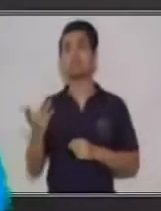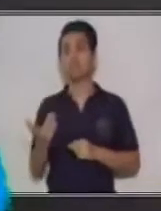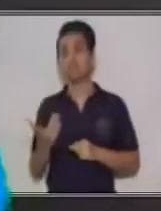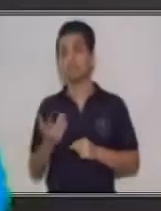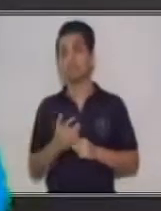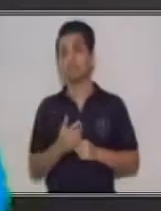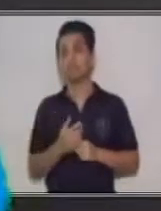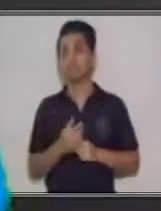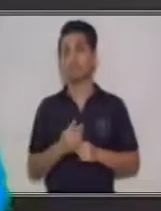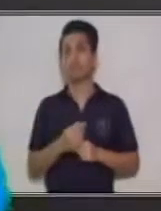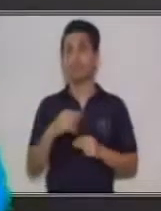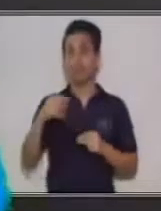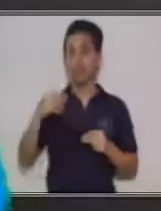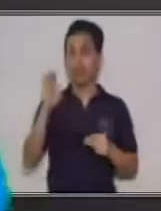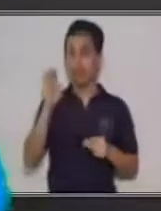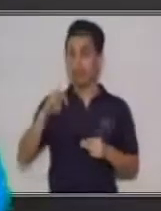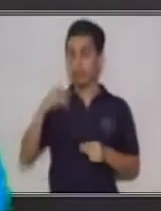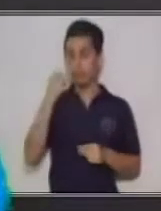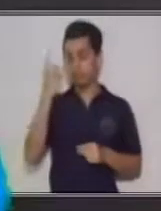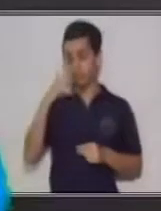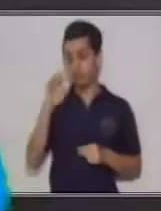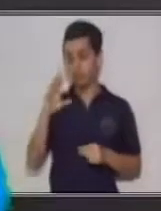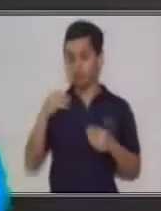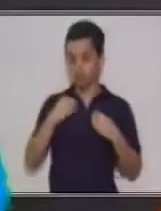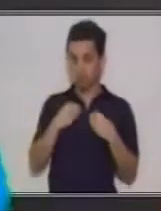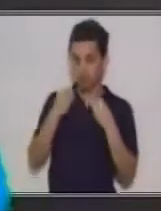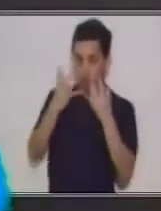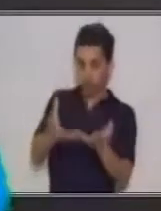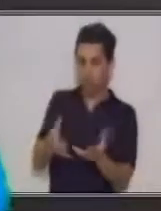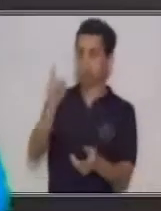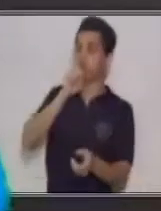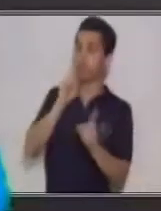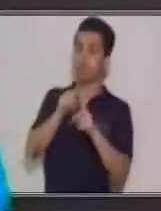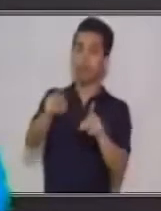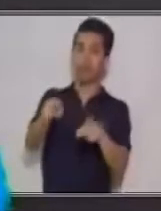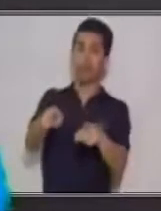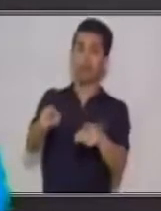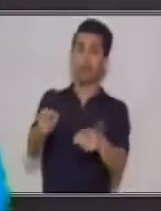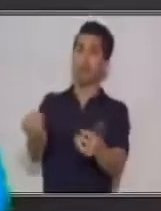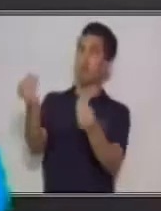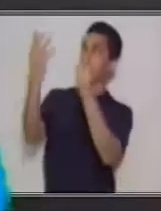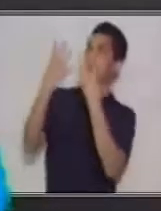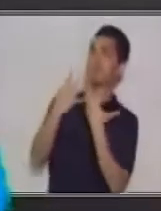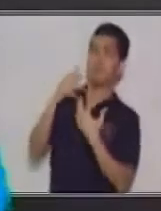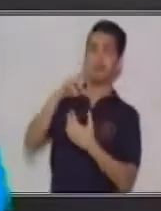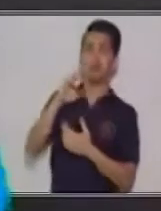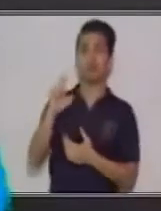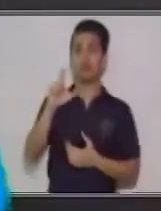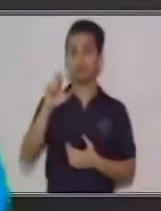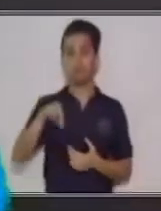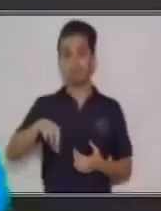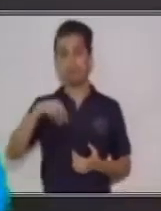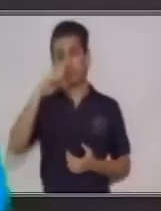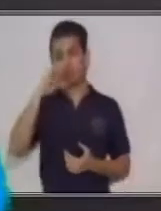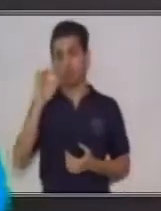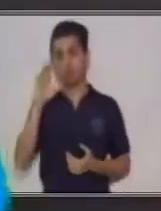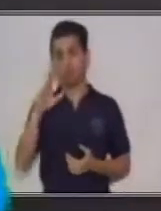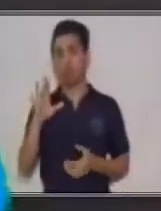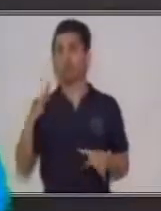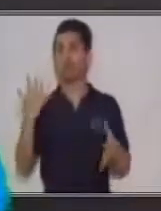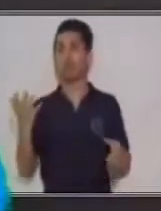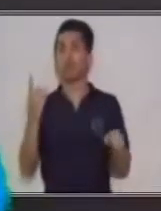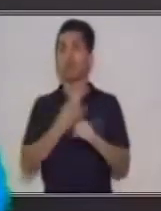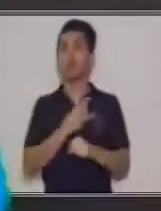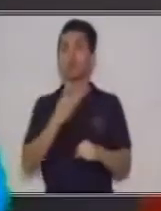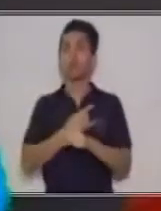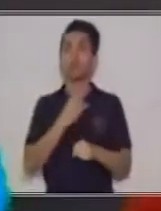y del receptor que utilicen el código que va a ser la lengua. Ahí dice lenguaje, pero es la lengua.